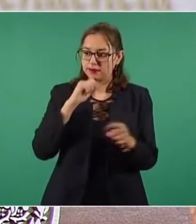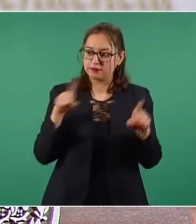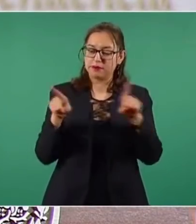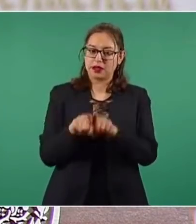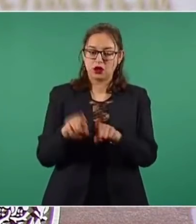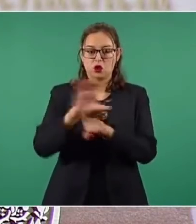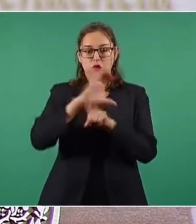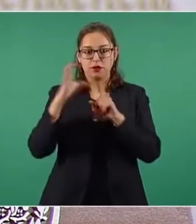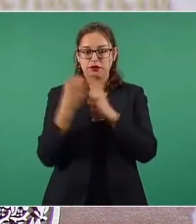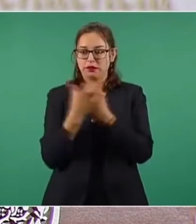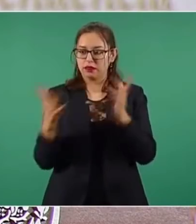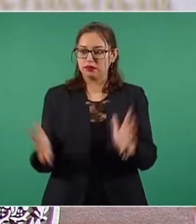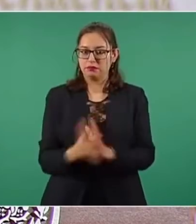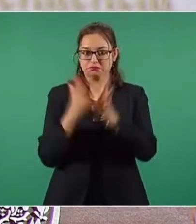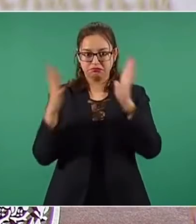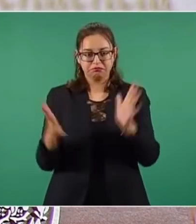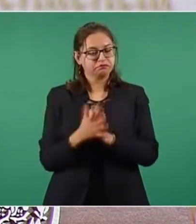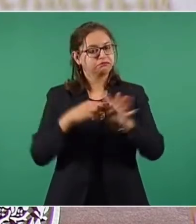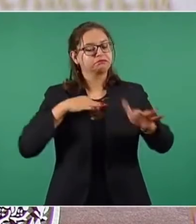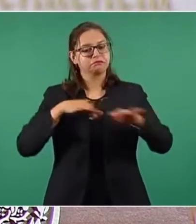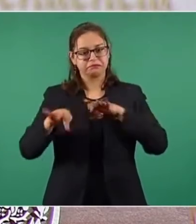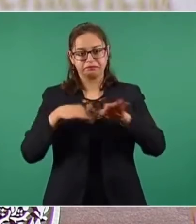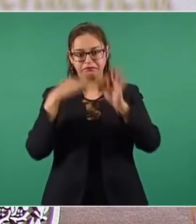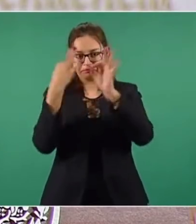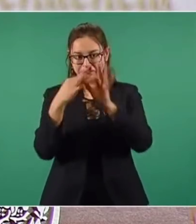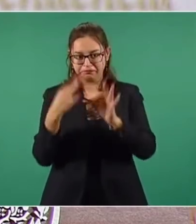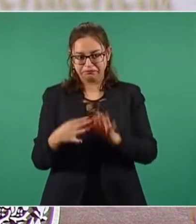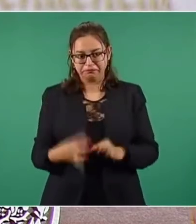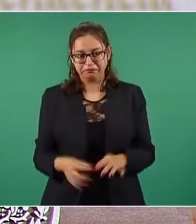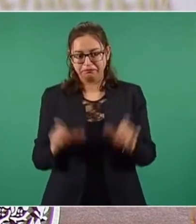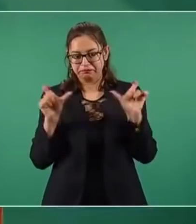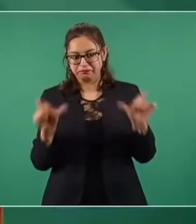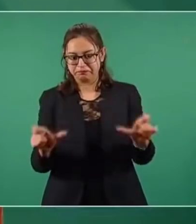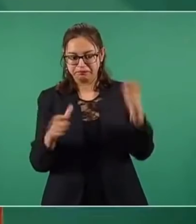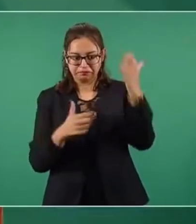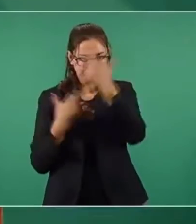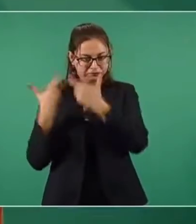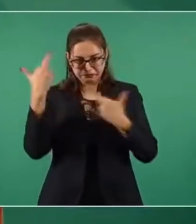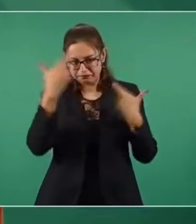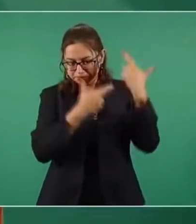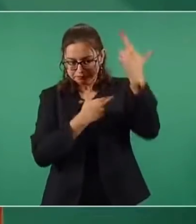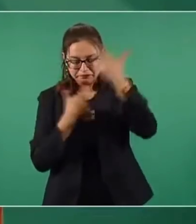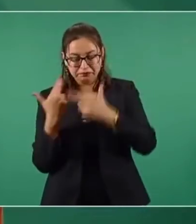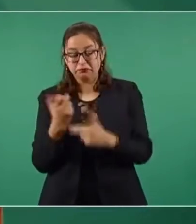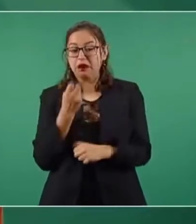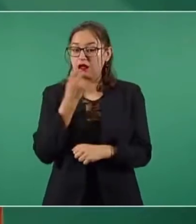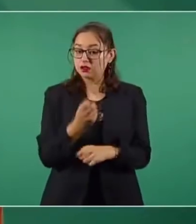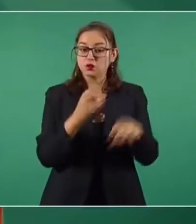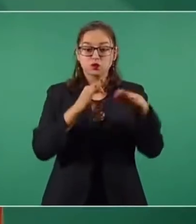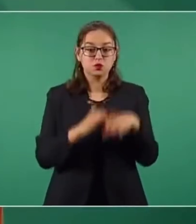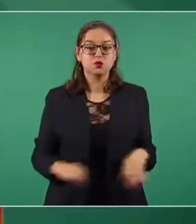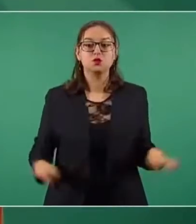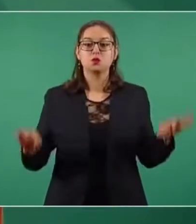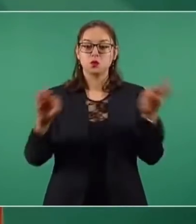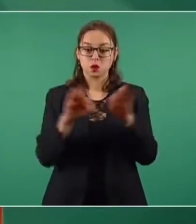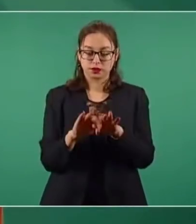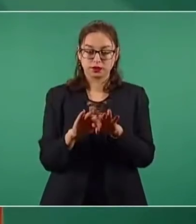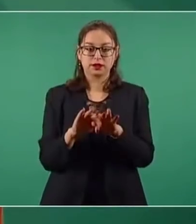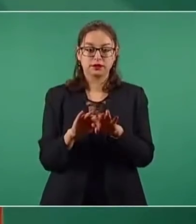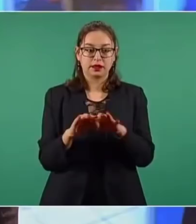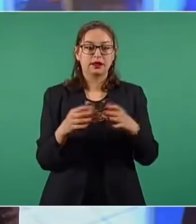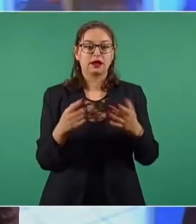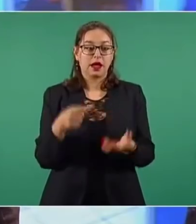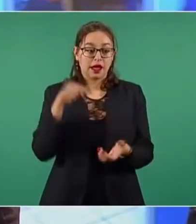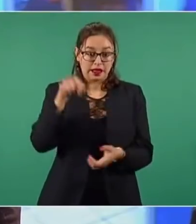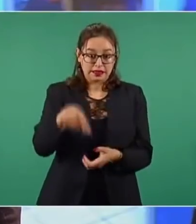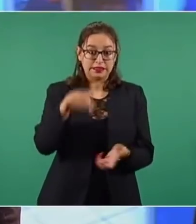que siguen trabajando y participando en lo que son los filtros. Recordemos que los filtros, en esa parte de esos filtros, trabajan no